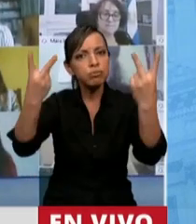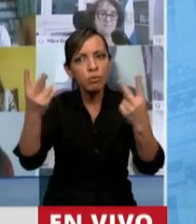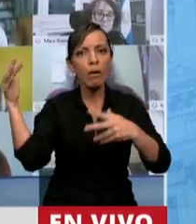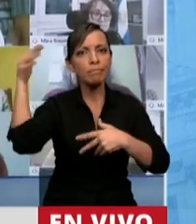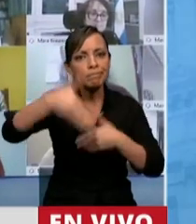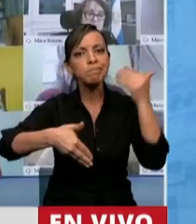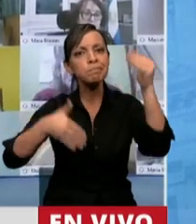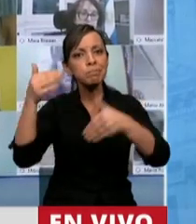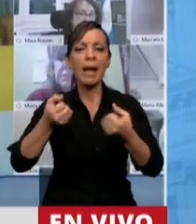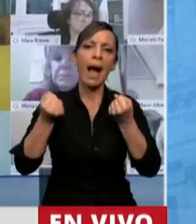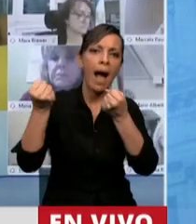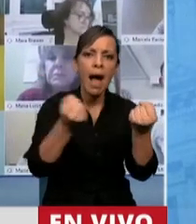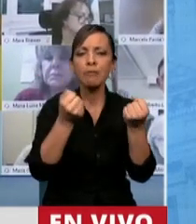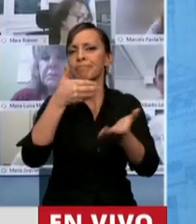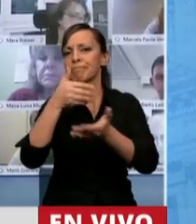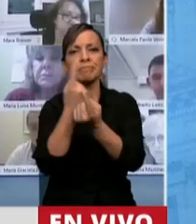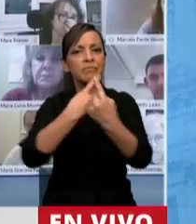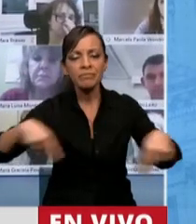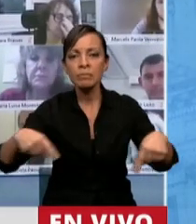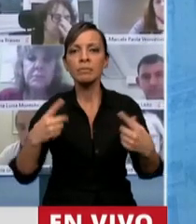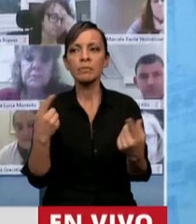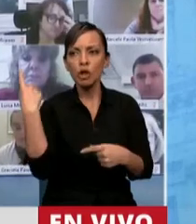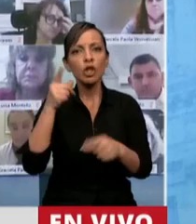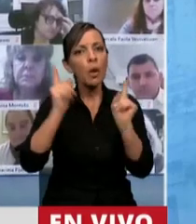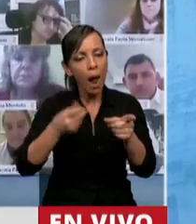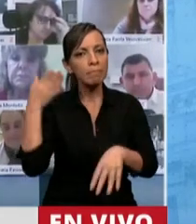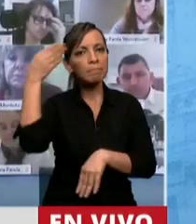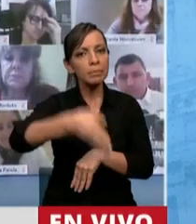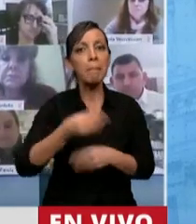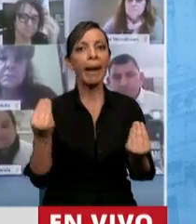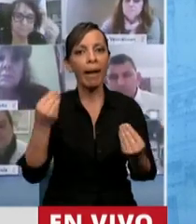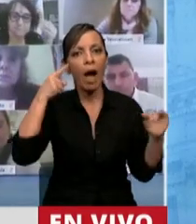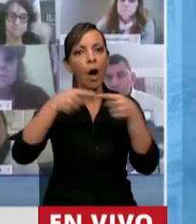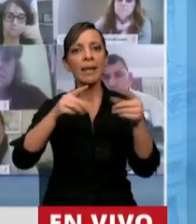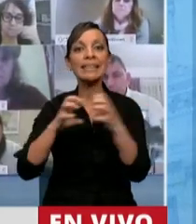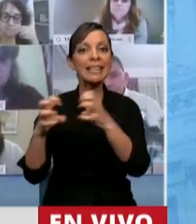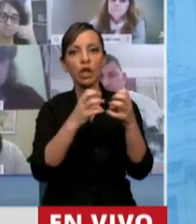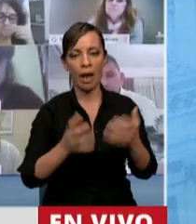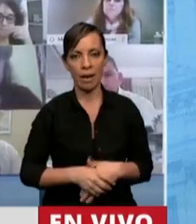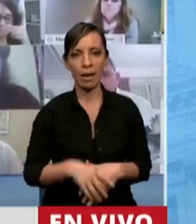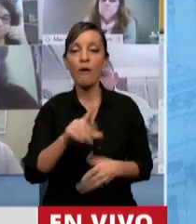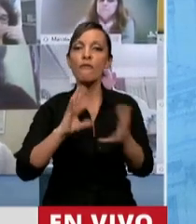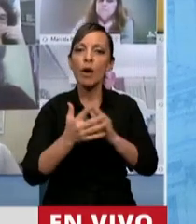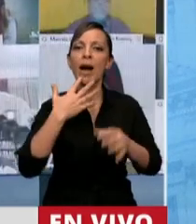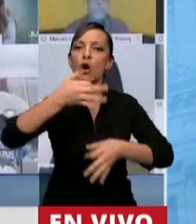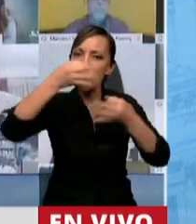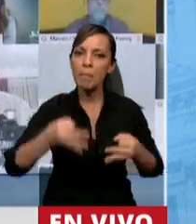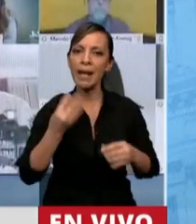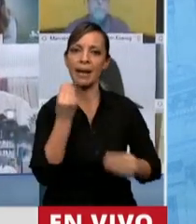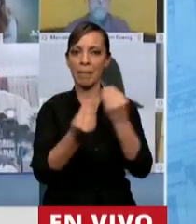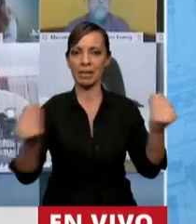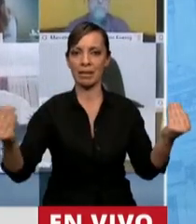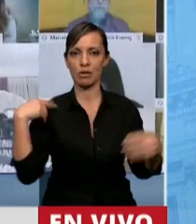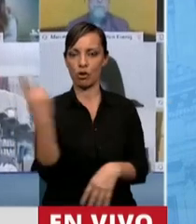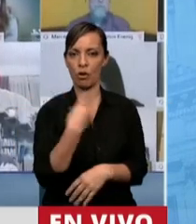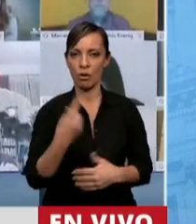transportándonos en vehículos, hemos venido para sesionar y para dar cumplimiento a nuestra representación.